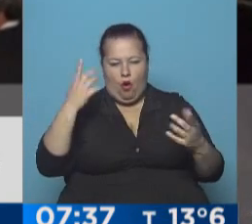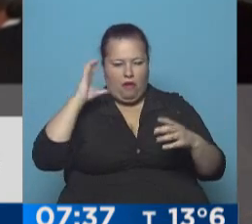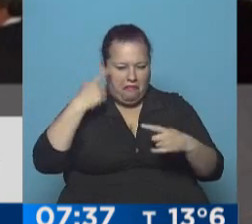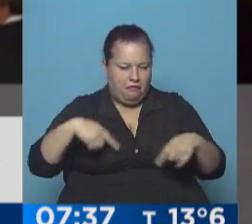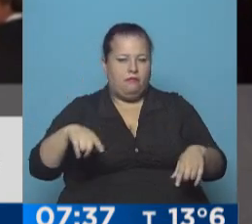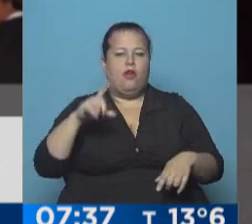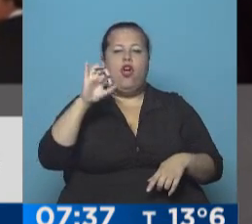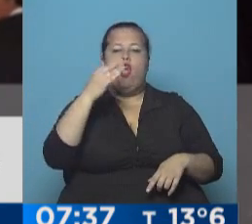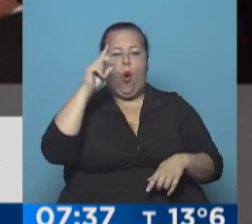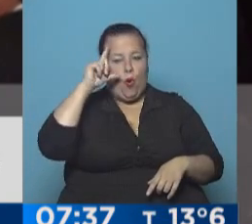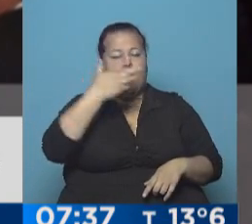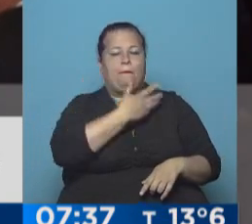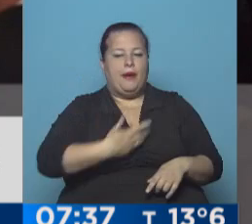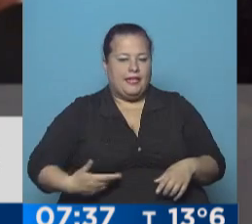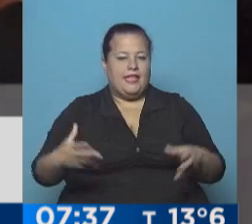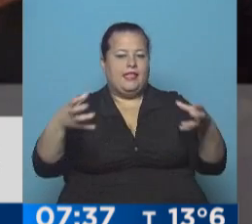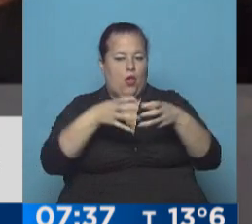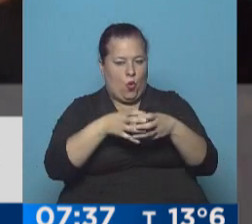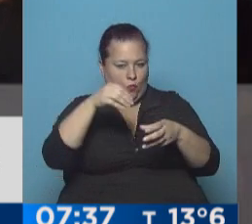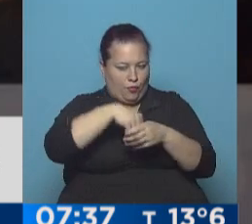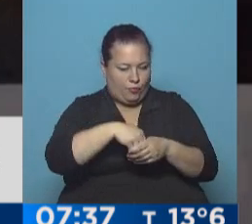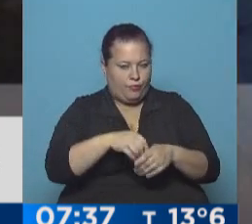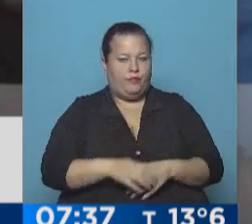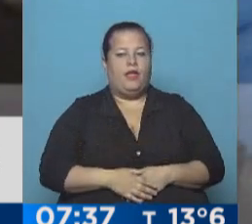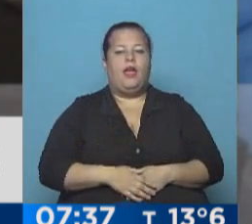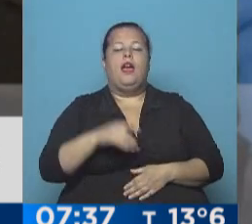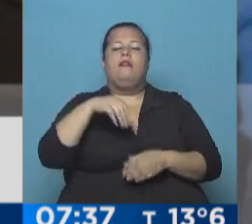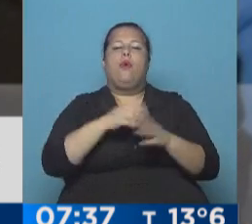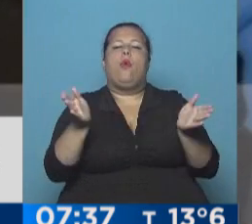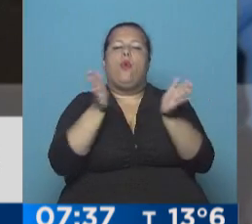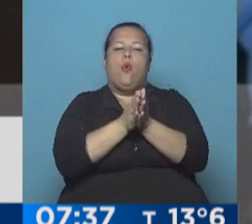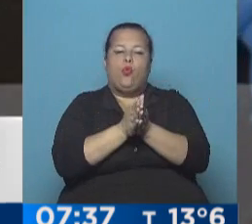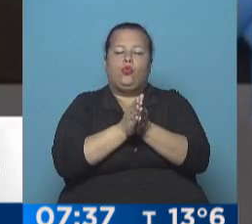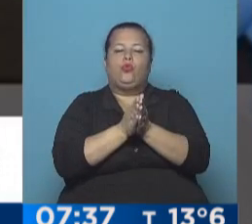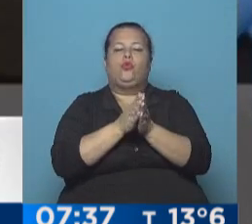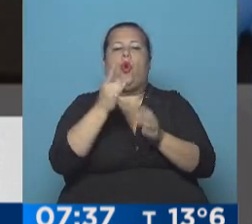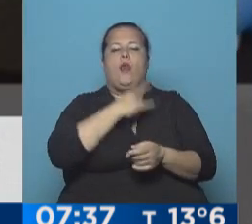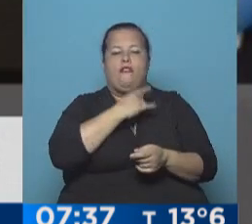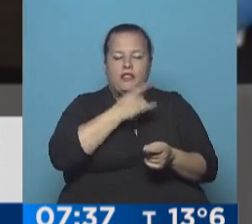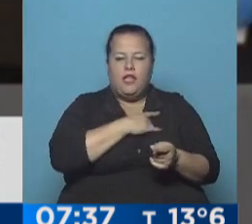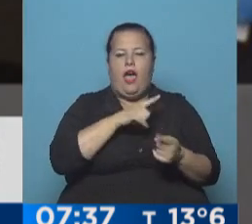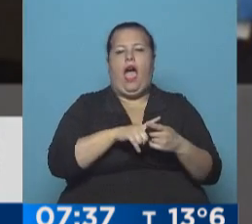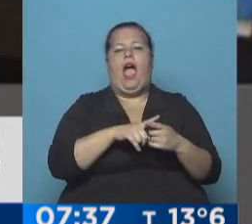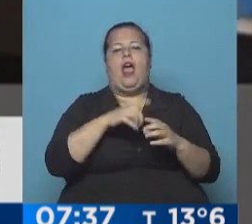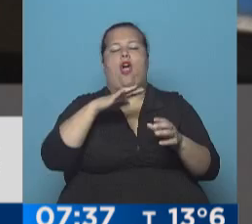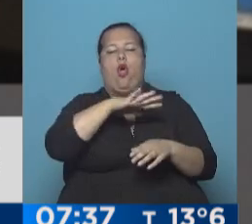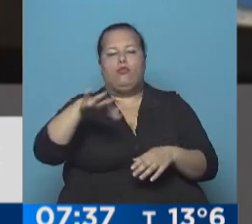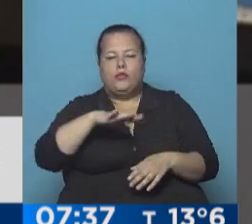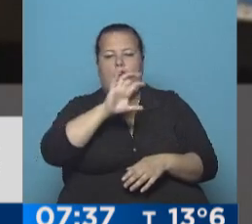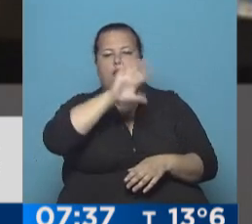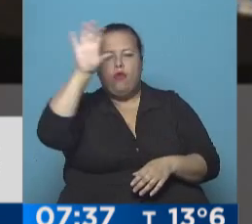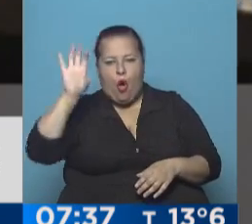Juan Courell será el presidente del organismo. Funcionará en conjunto con medios universitarios, comunitarios,